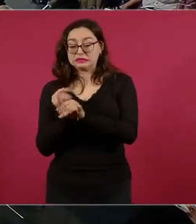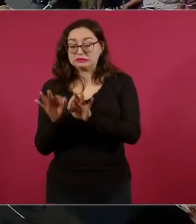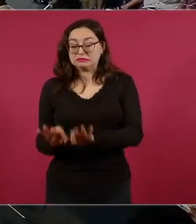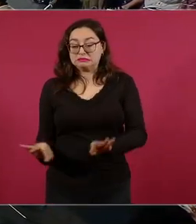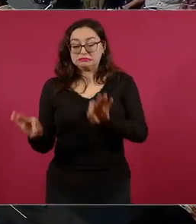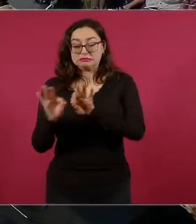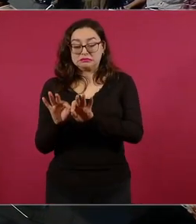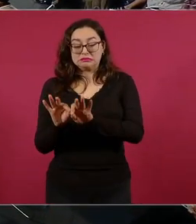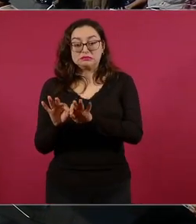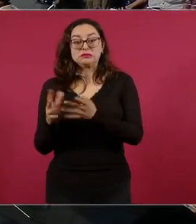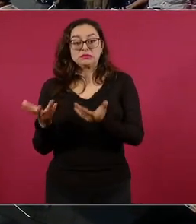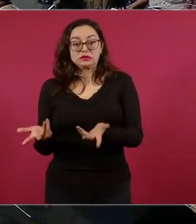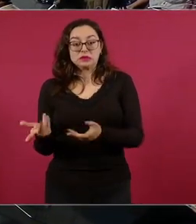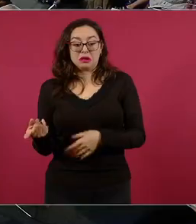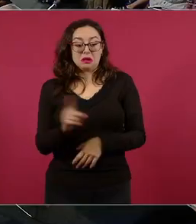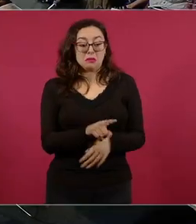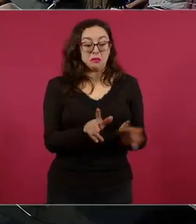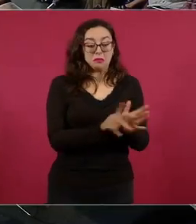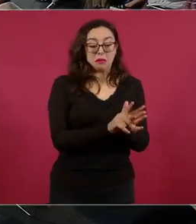no se publican